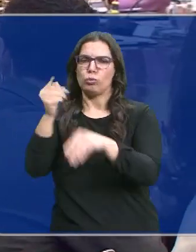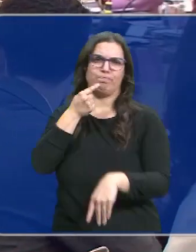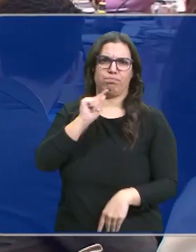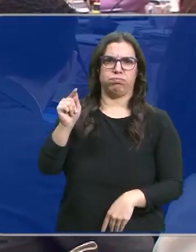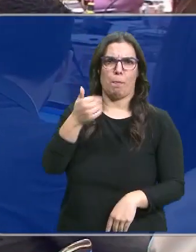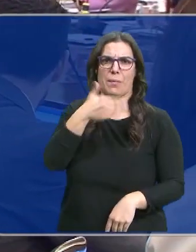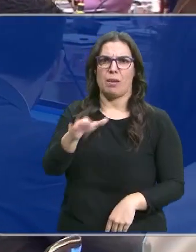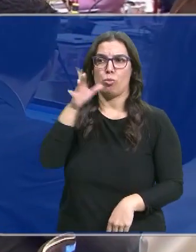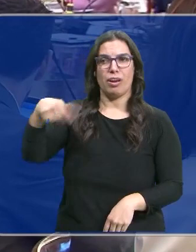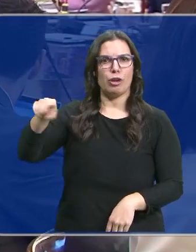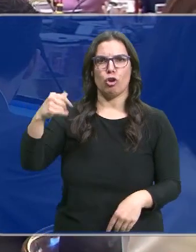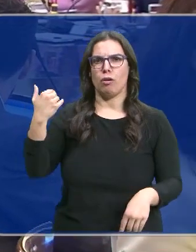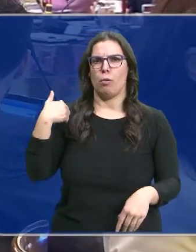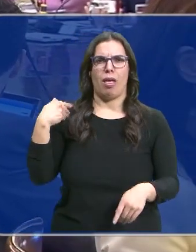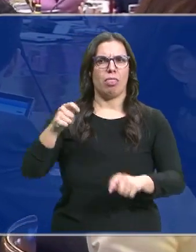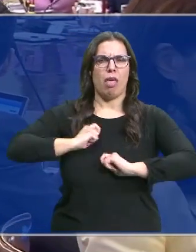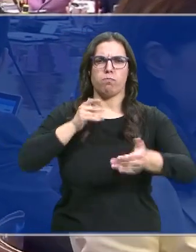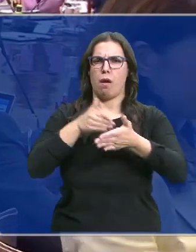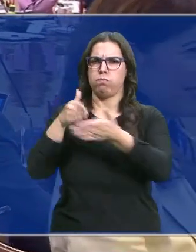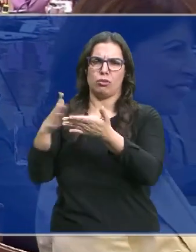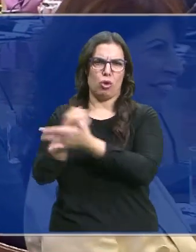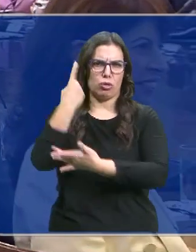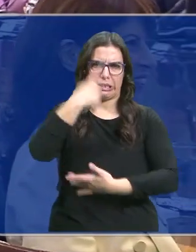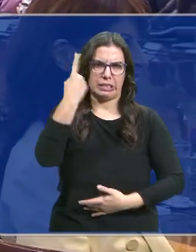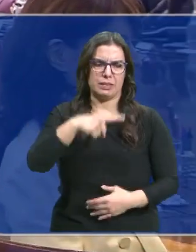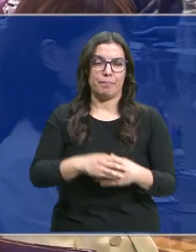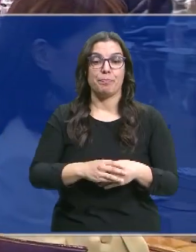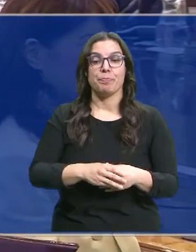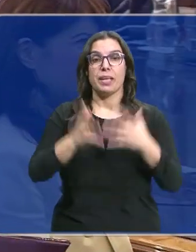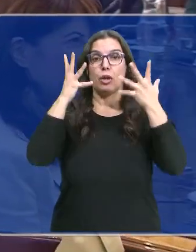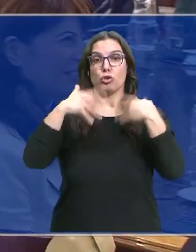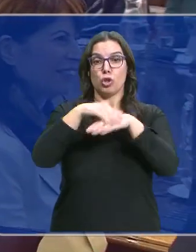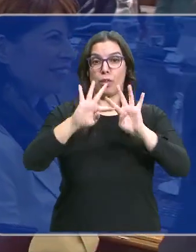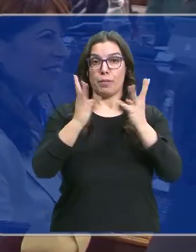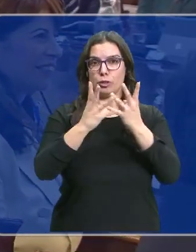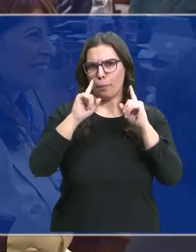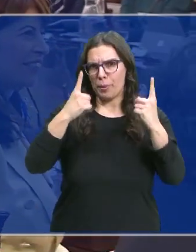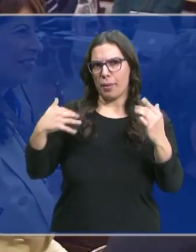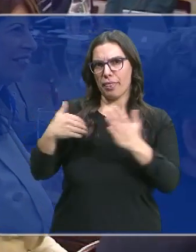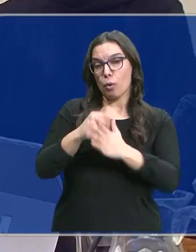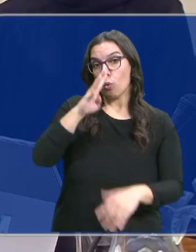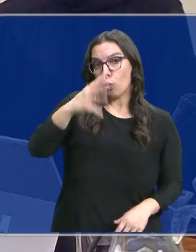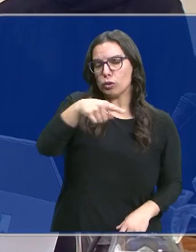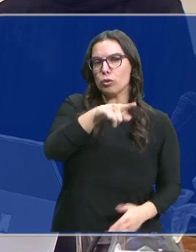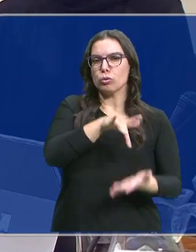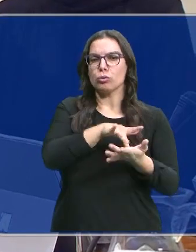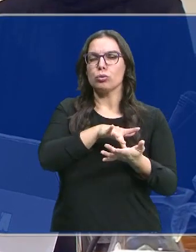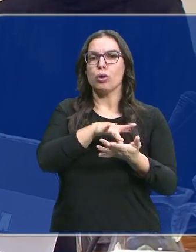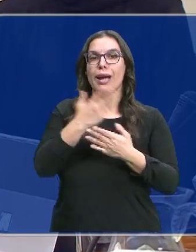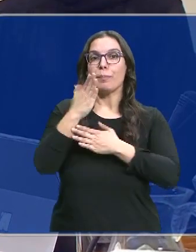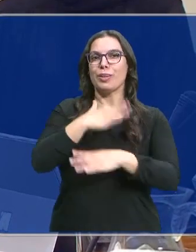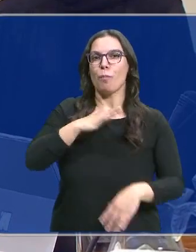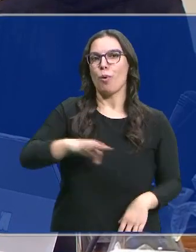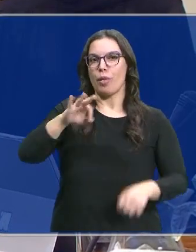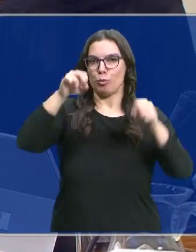dice desde el primer momento pondrá palos en la rueda. Un Consejo de Ministros que por primera vez en cuatro años no ha tenido representación